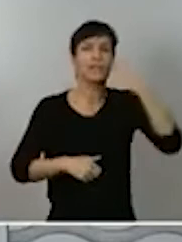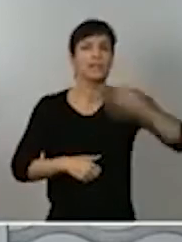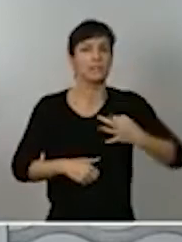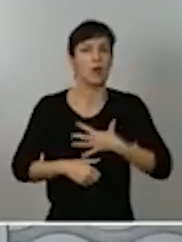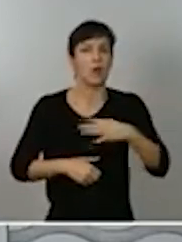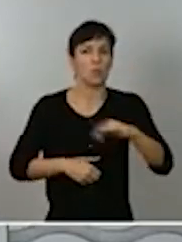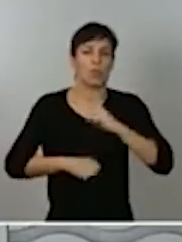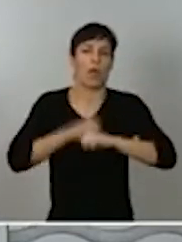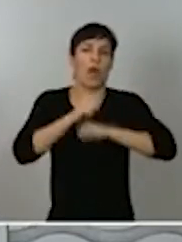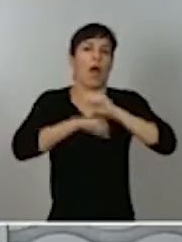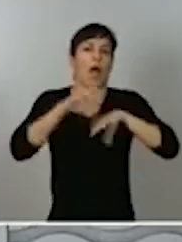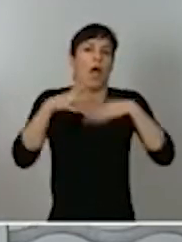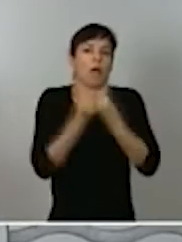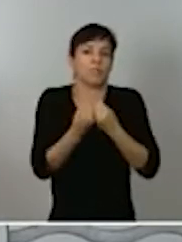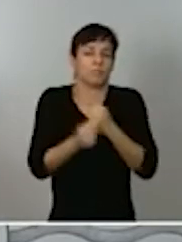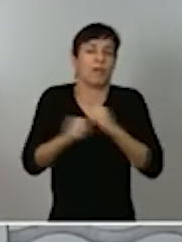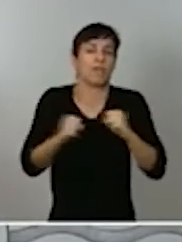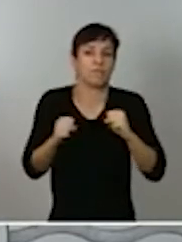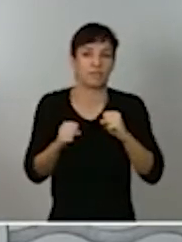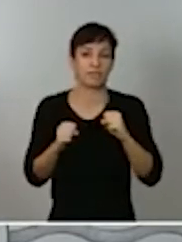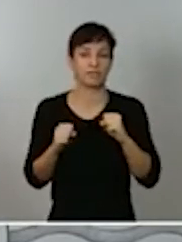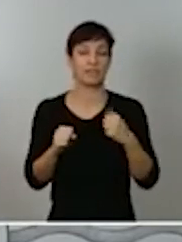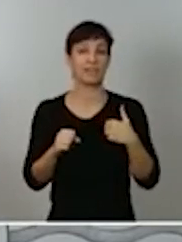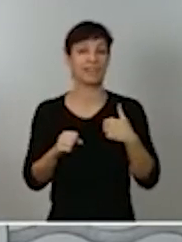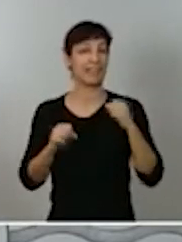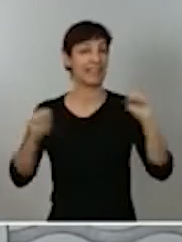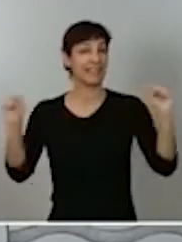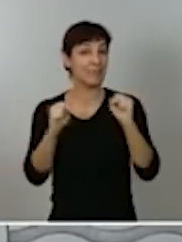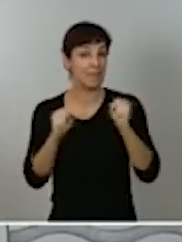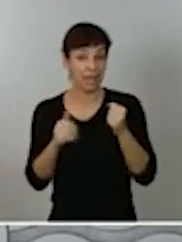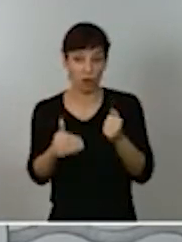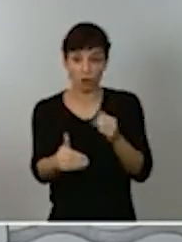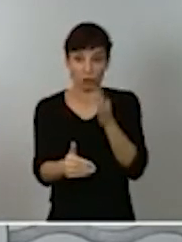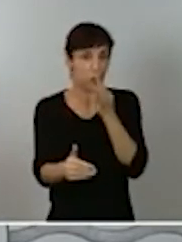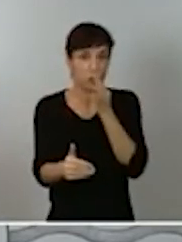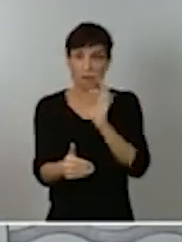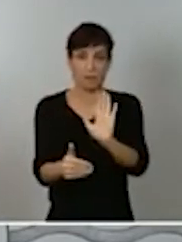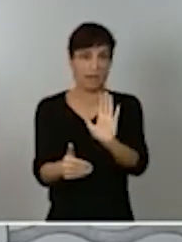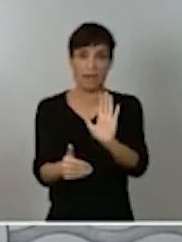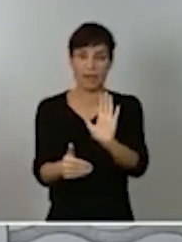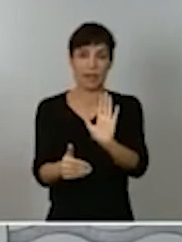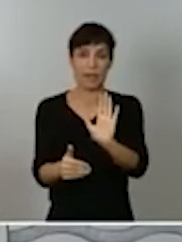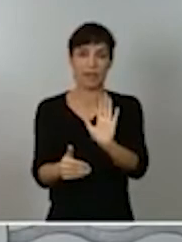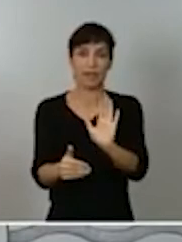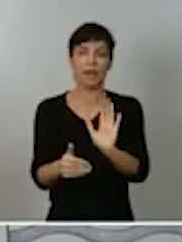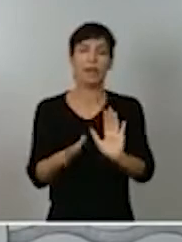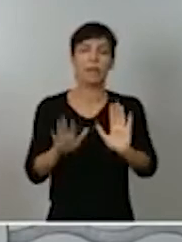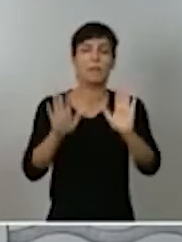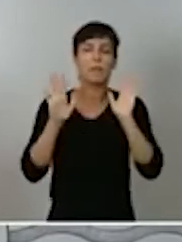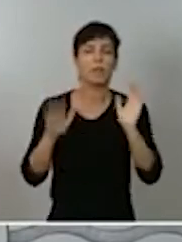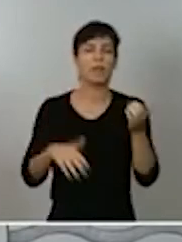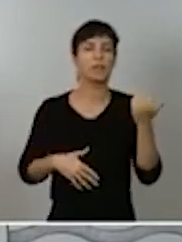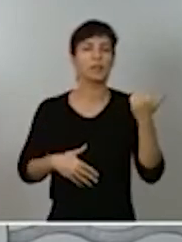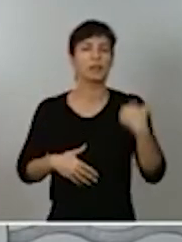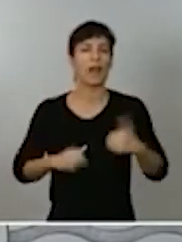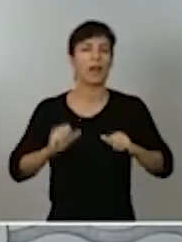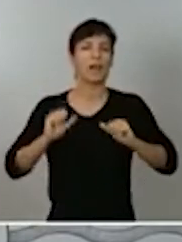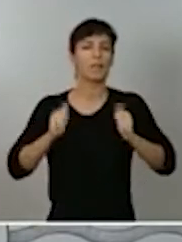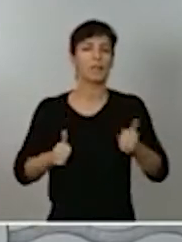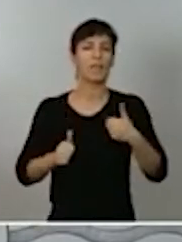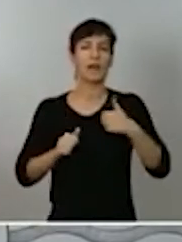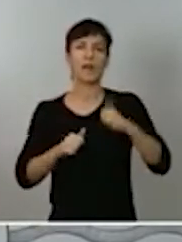Todavía no hemos llegado al invierno y no acabamos ni tan siquiera un poco a aproximarnos a los principales estándares europeos.